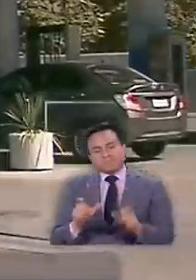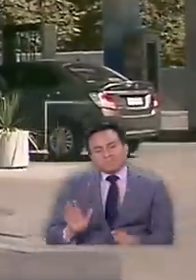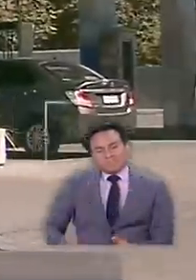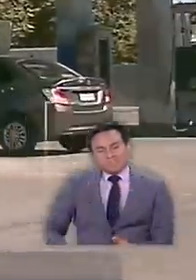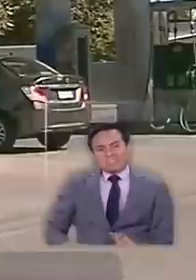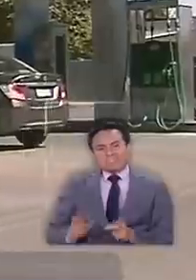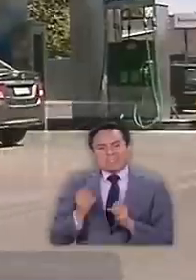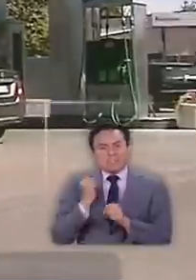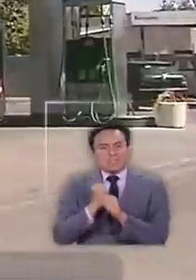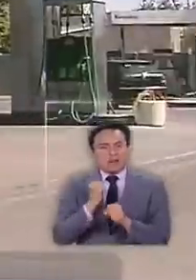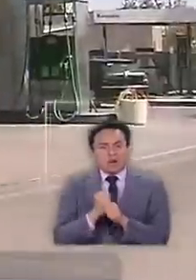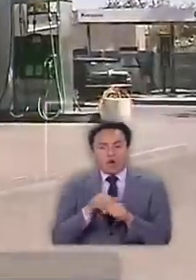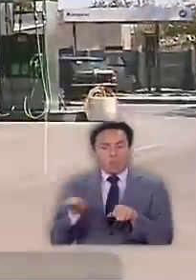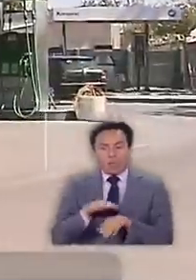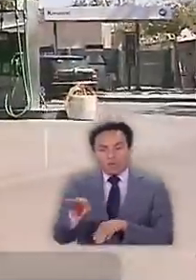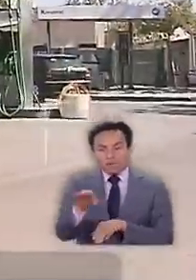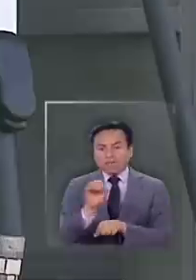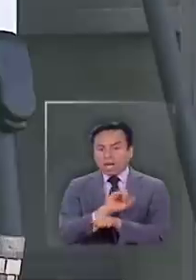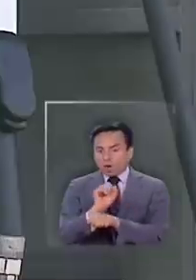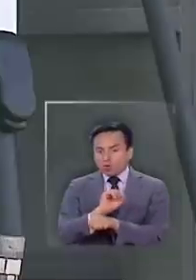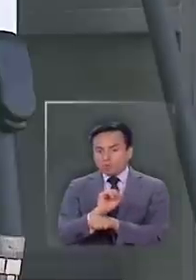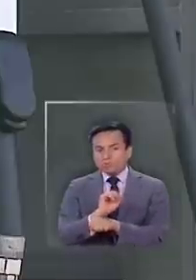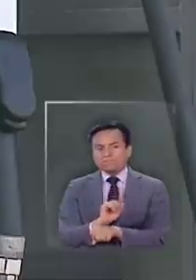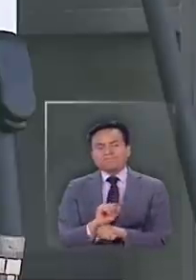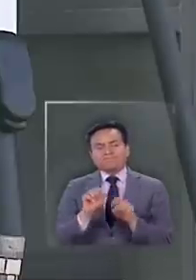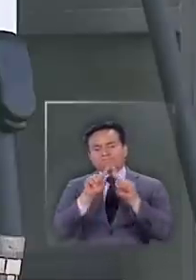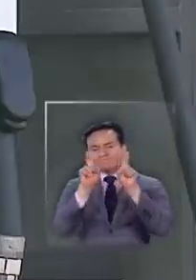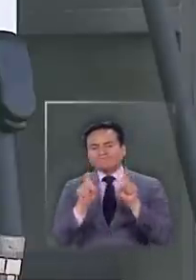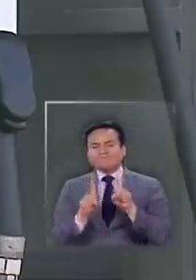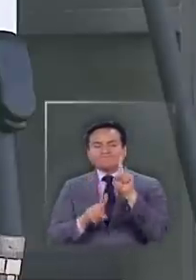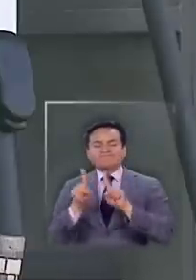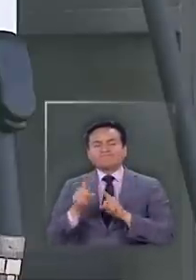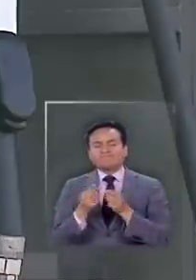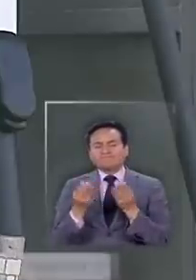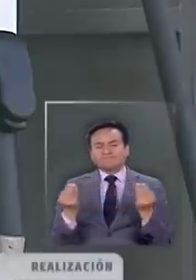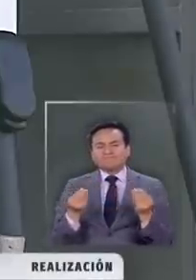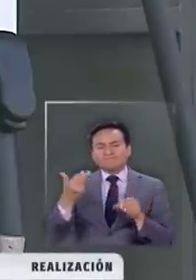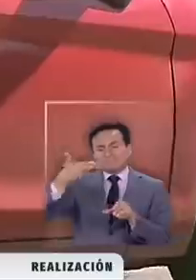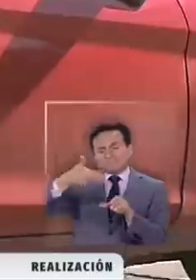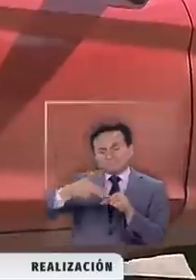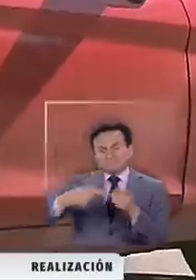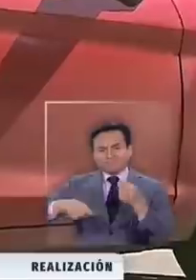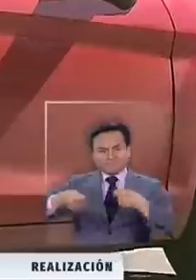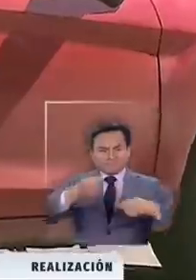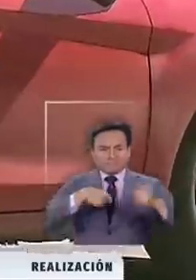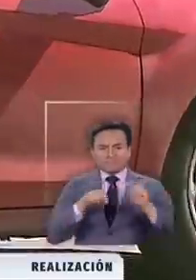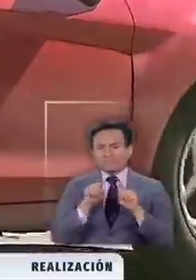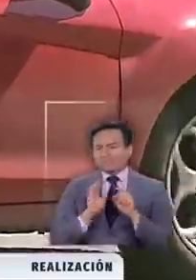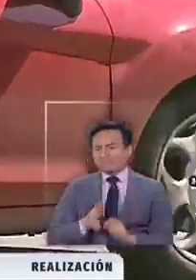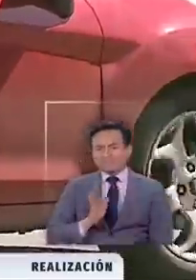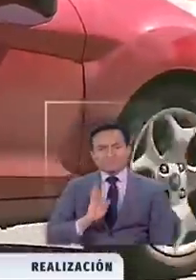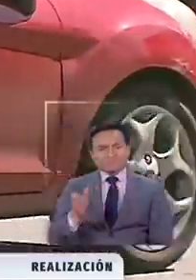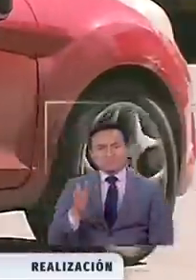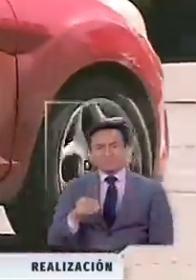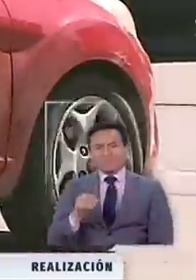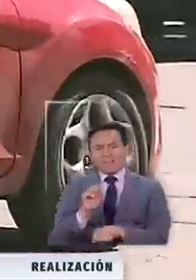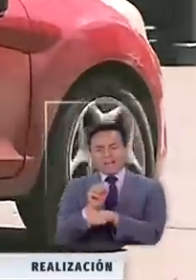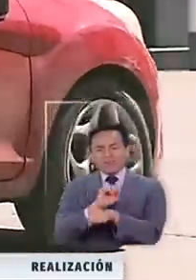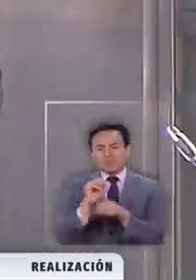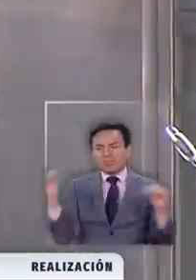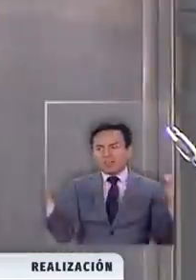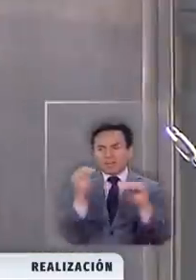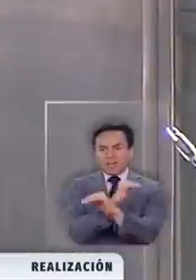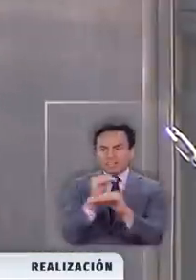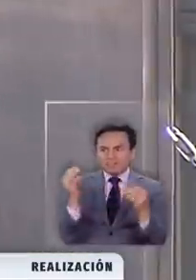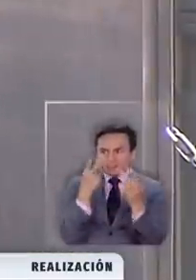los que necesitan trabajar o moverse en auto aunque la incertidumbre para miles de servicentros continuará mientras el número de autos en las